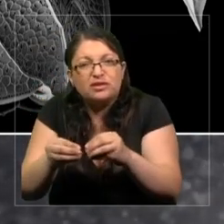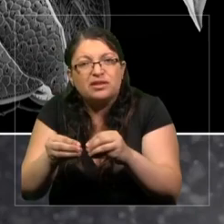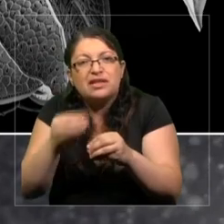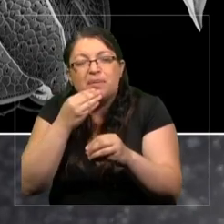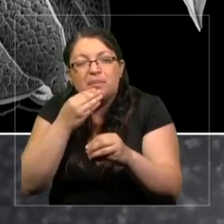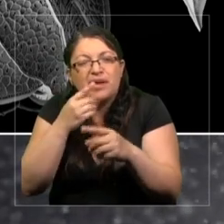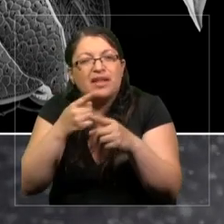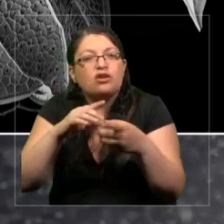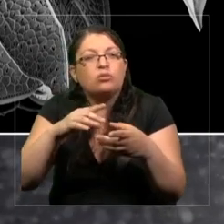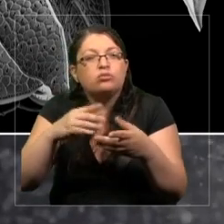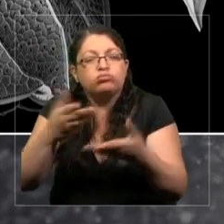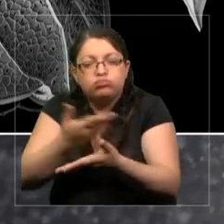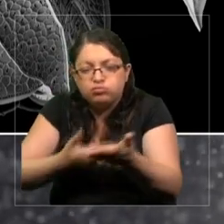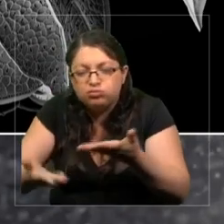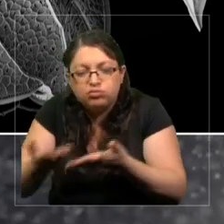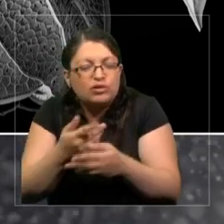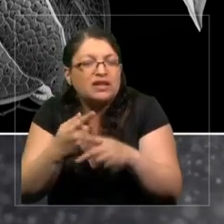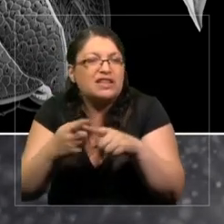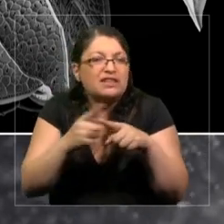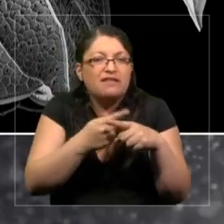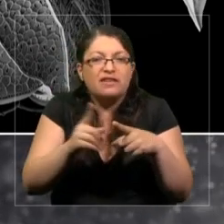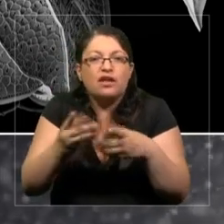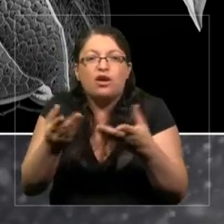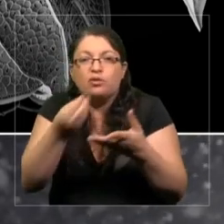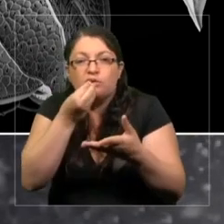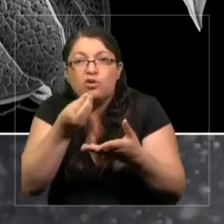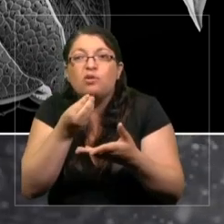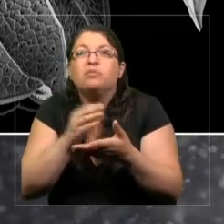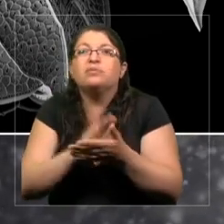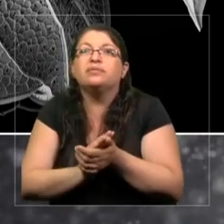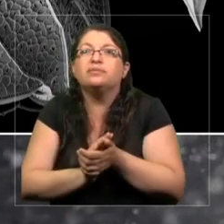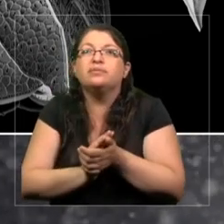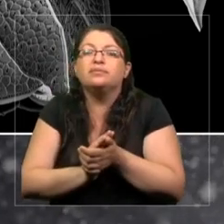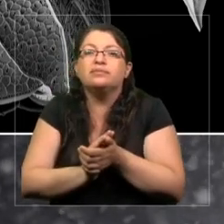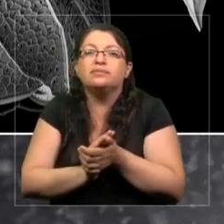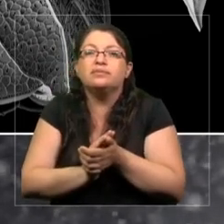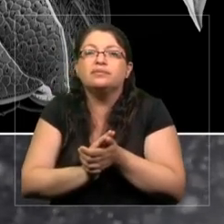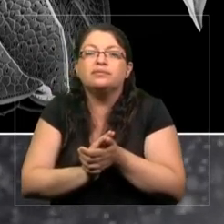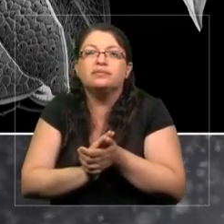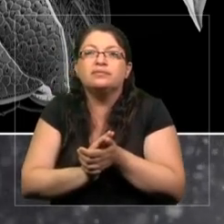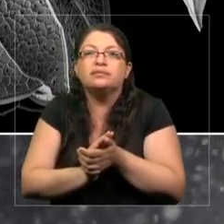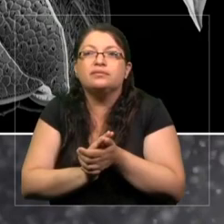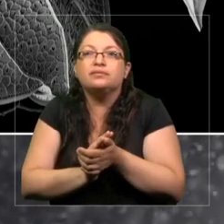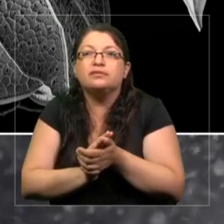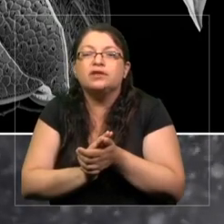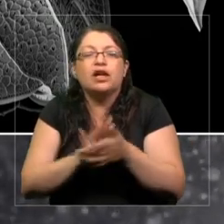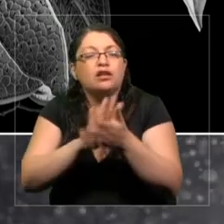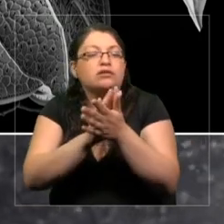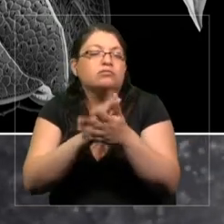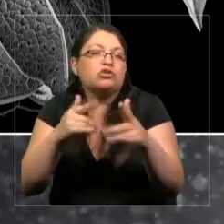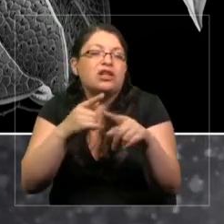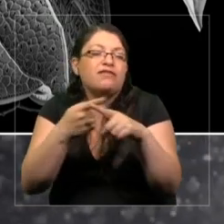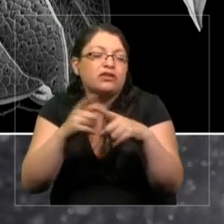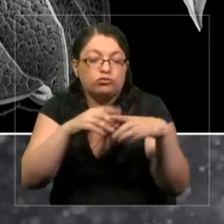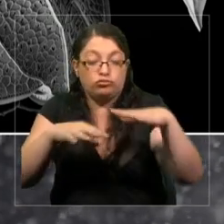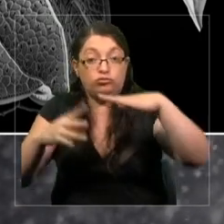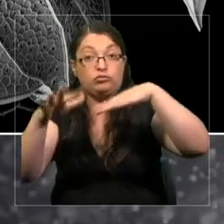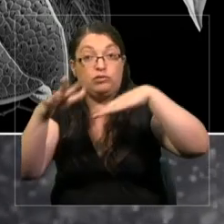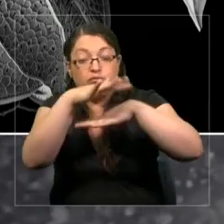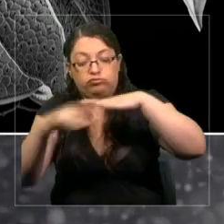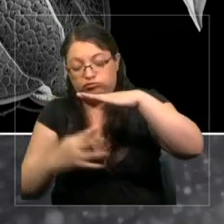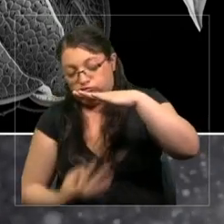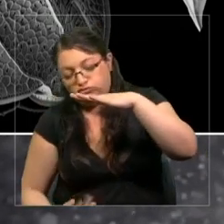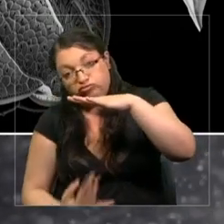de alimentación a través de todas las fracciones de plancton. Lo que podemos ver de esta